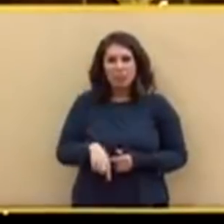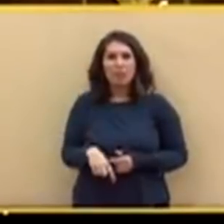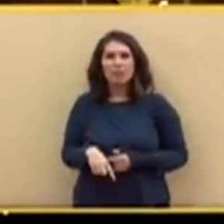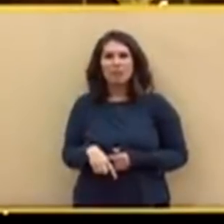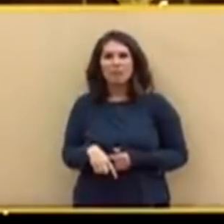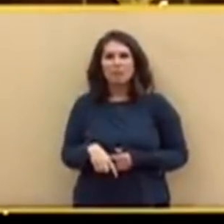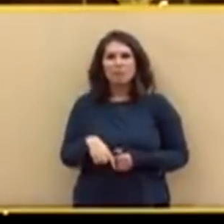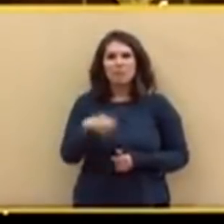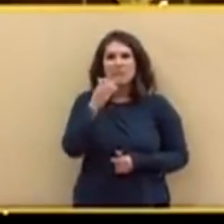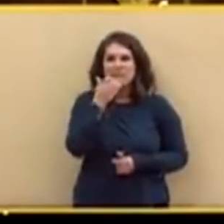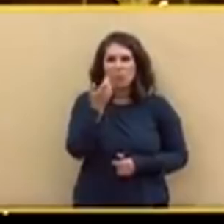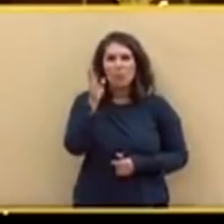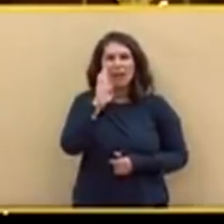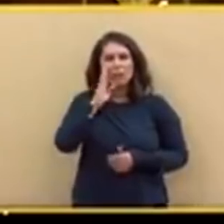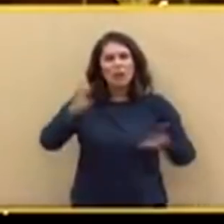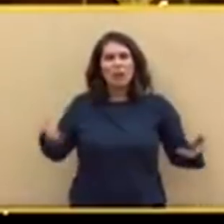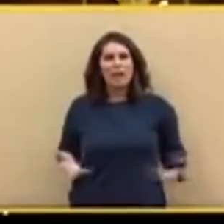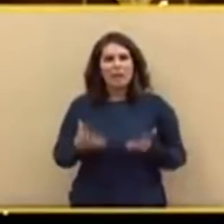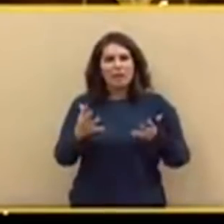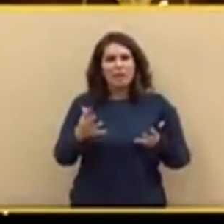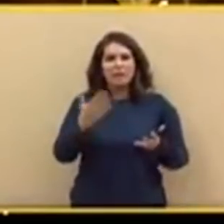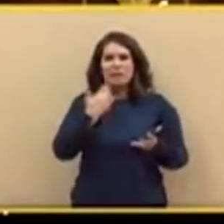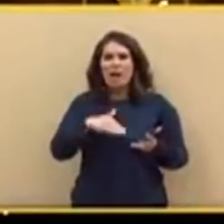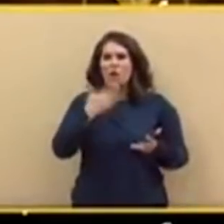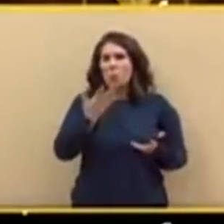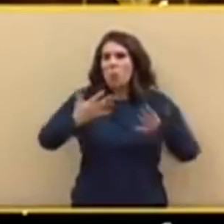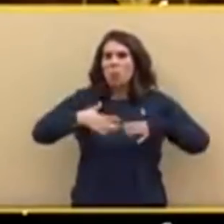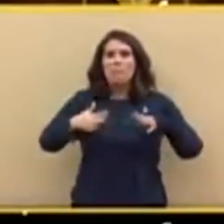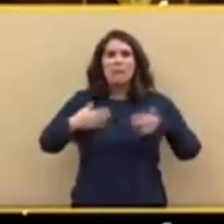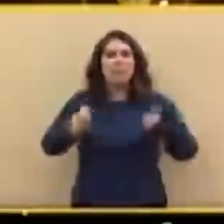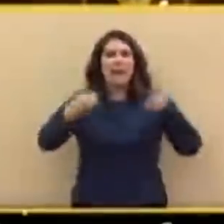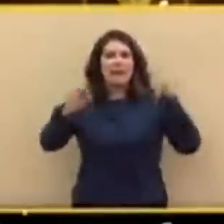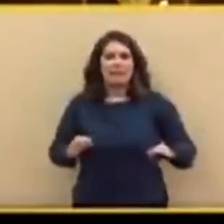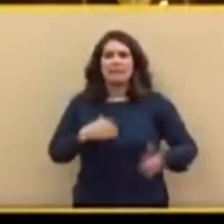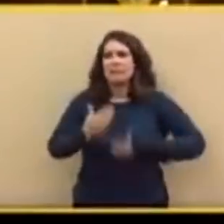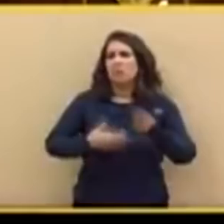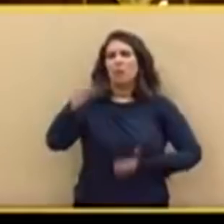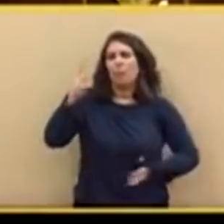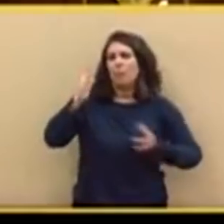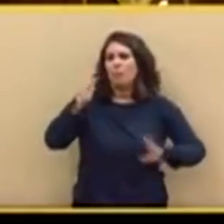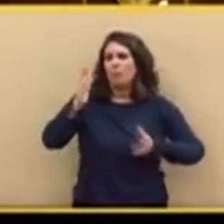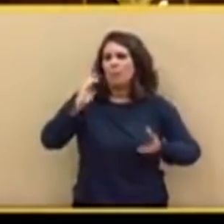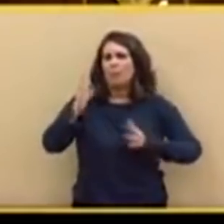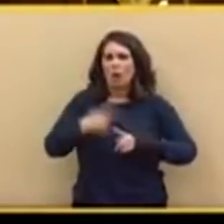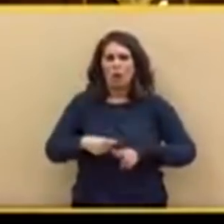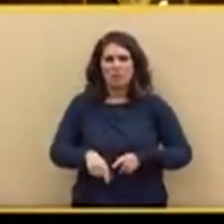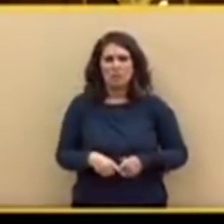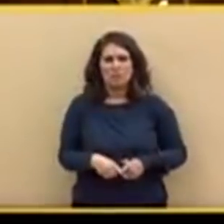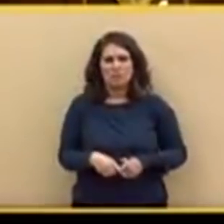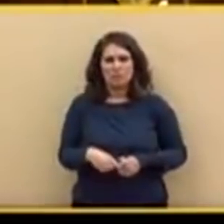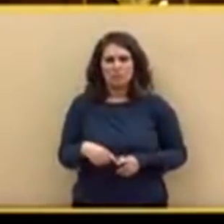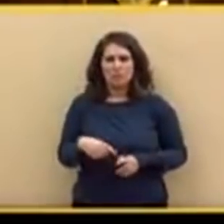leve en una forma de vida. Y también, y hace años que lo decimos, no se escandalicen otra vez,